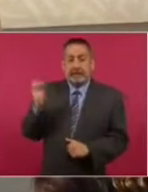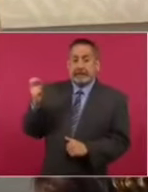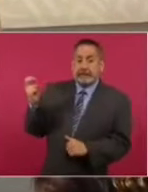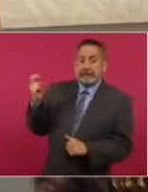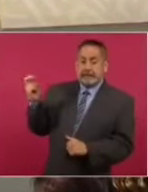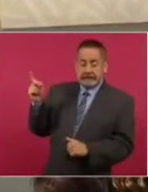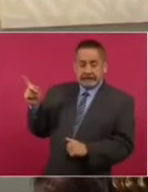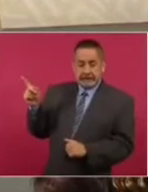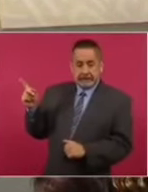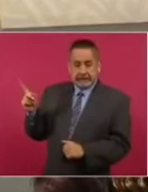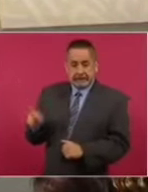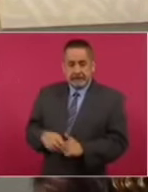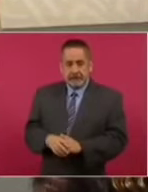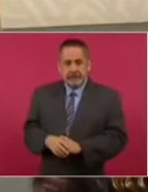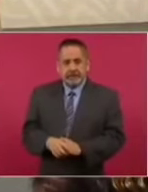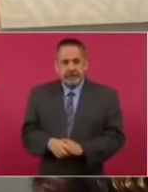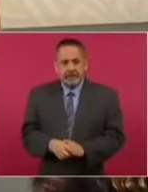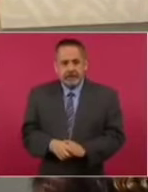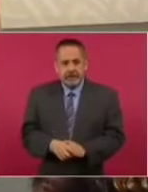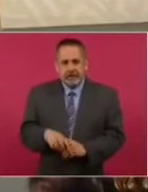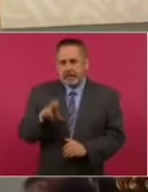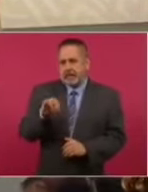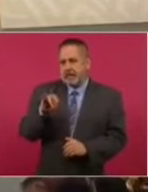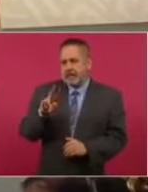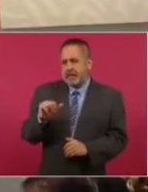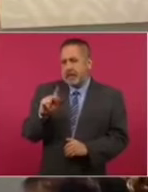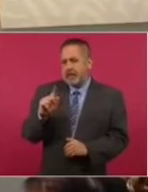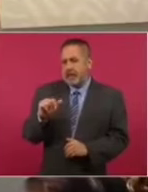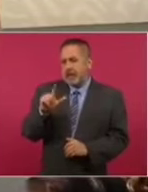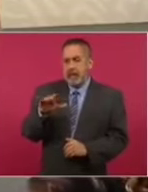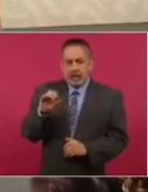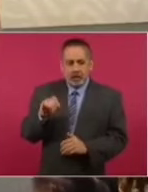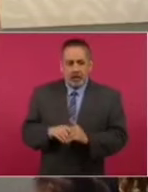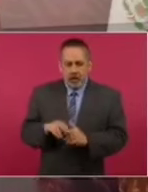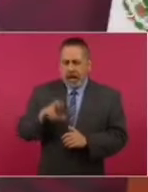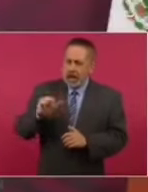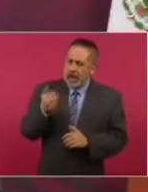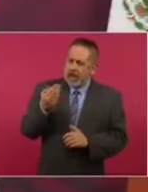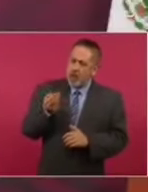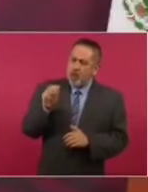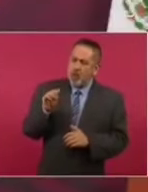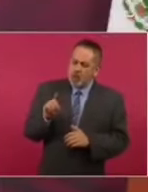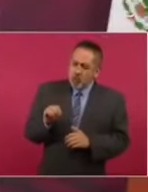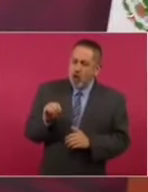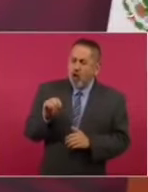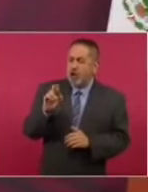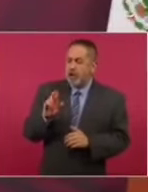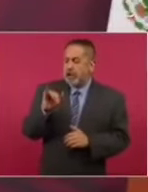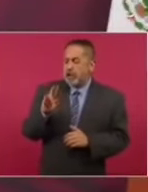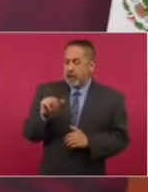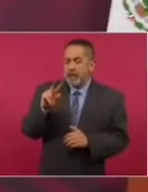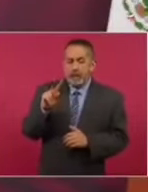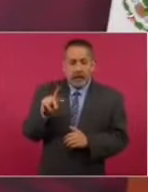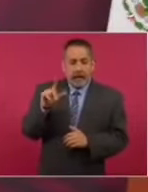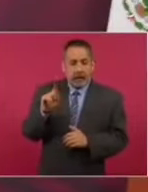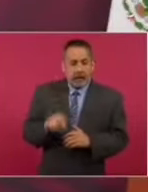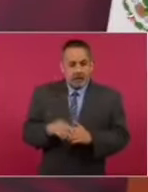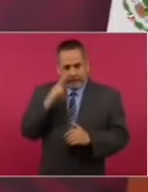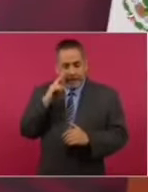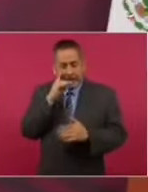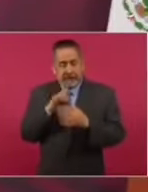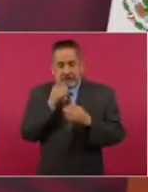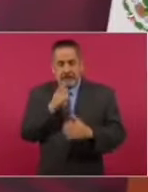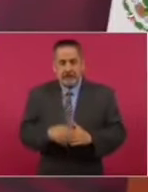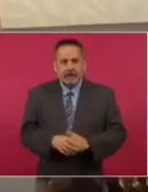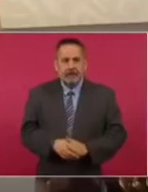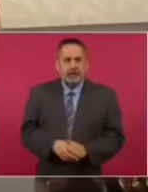este… Riva Palacio. Raimundo Riva Palacio. Fíjense lo que dice.